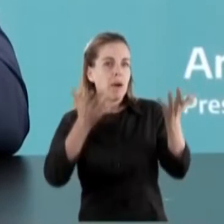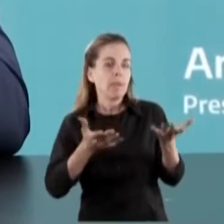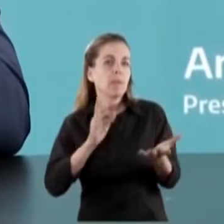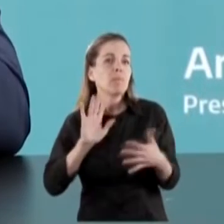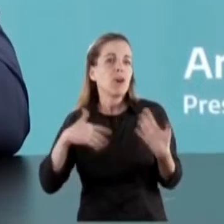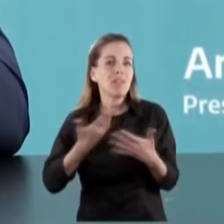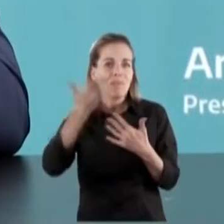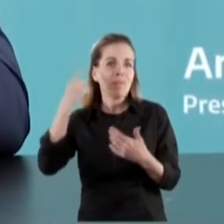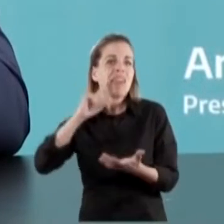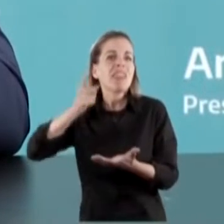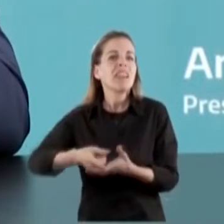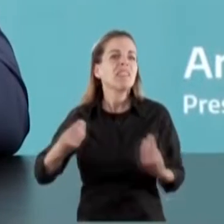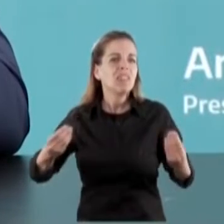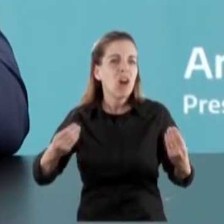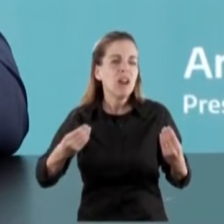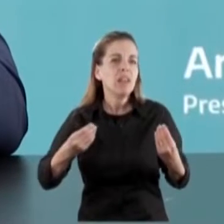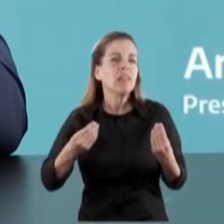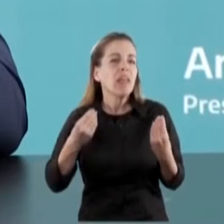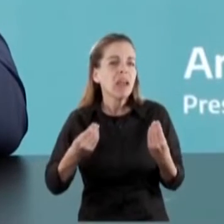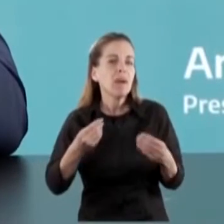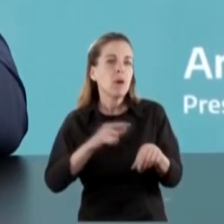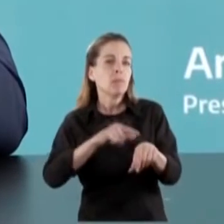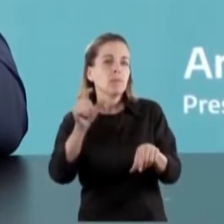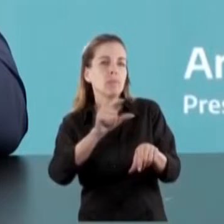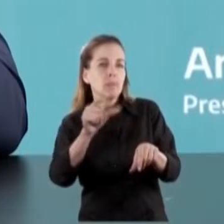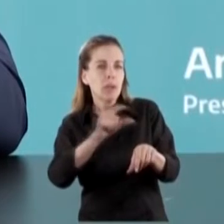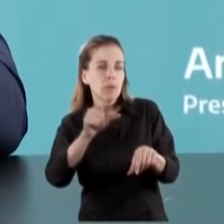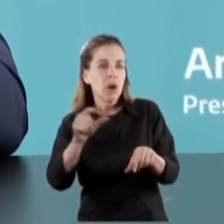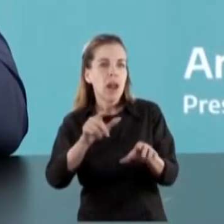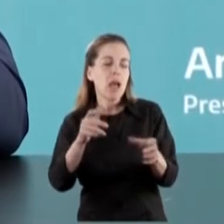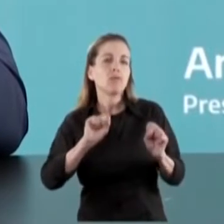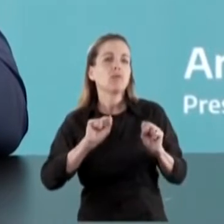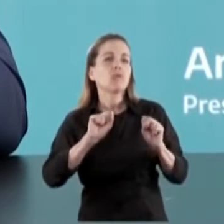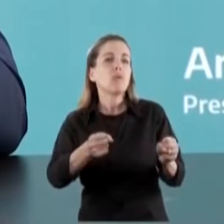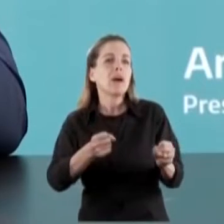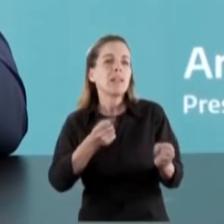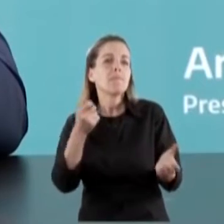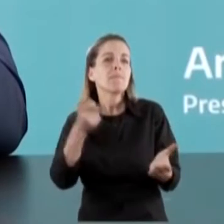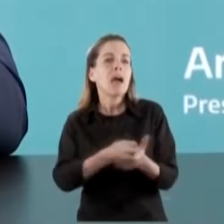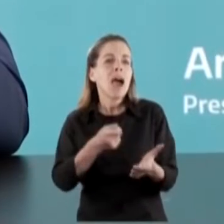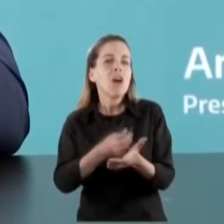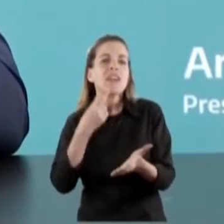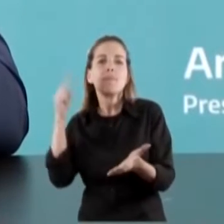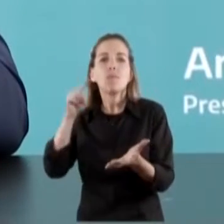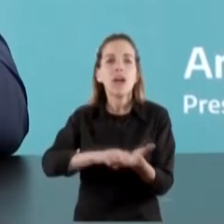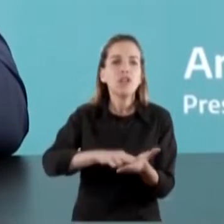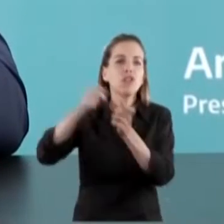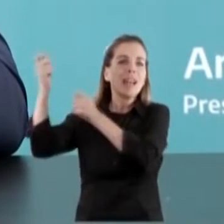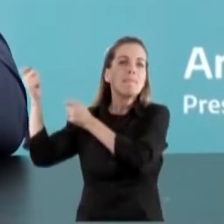con la suspensión temporaria de impuestos a la importación del